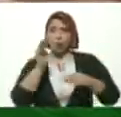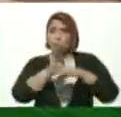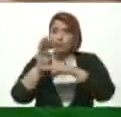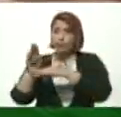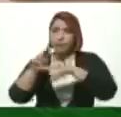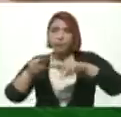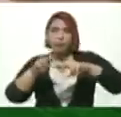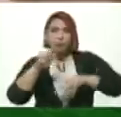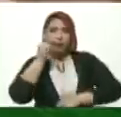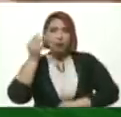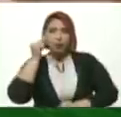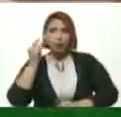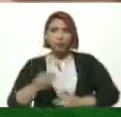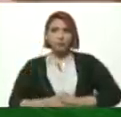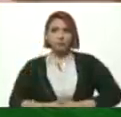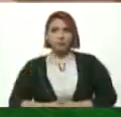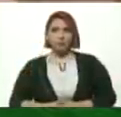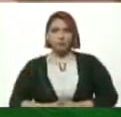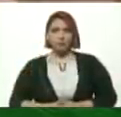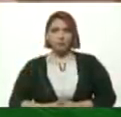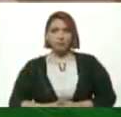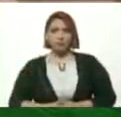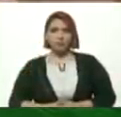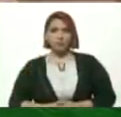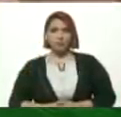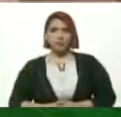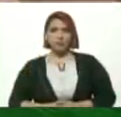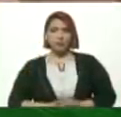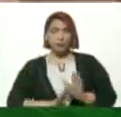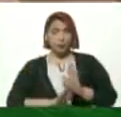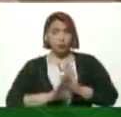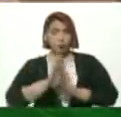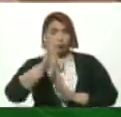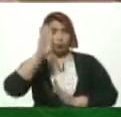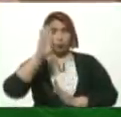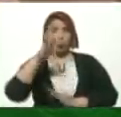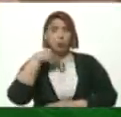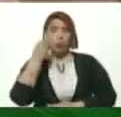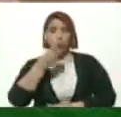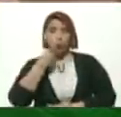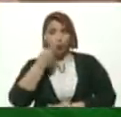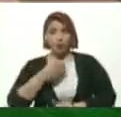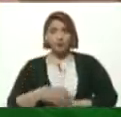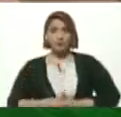De niños Niñas Crecientes Y jóvenes